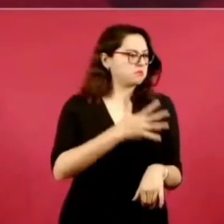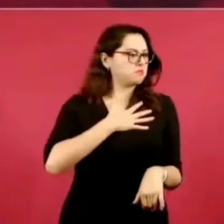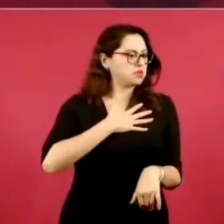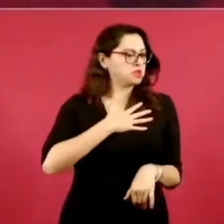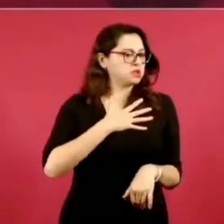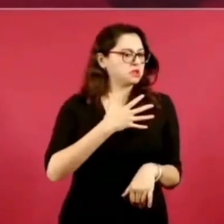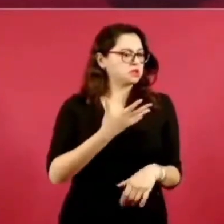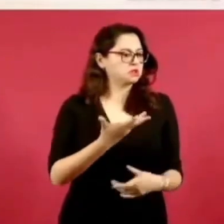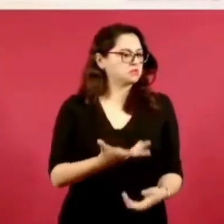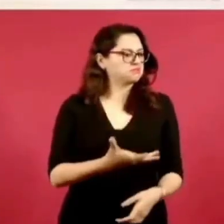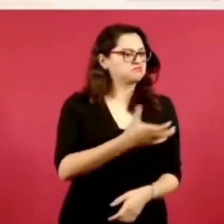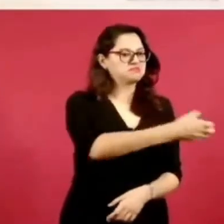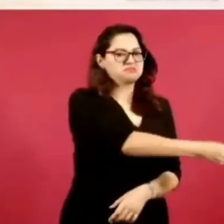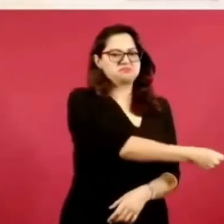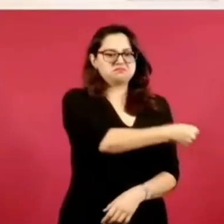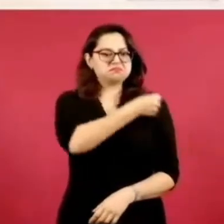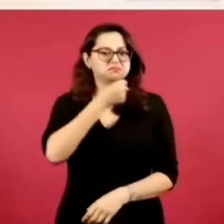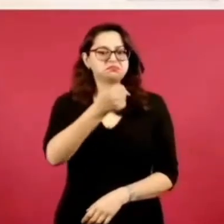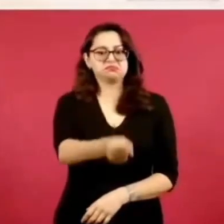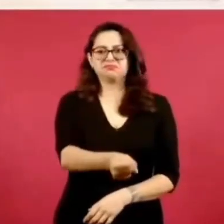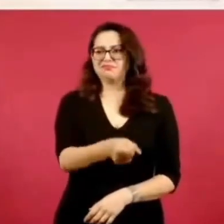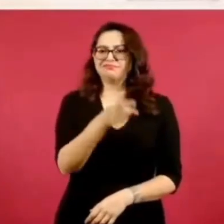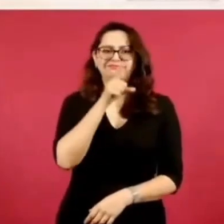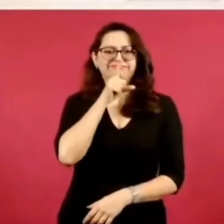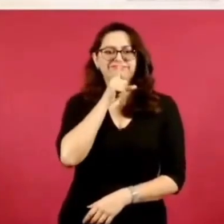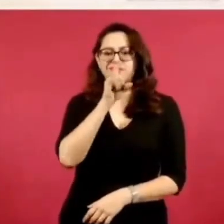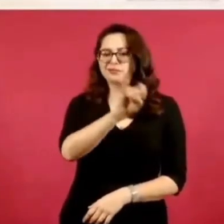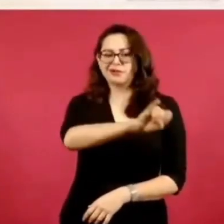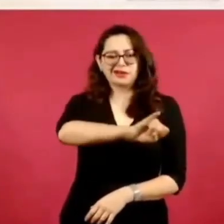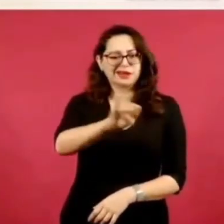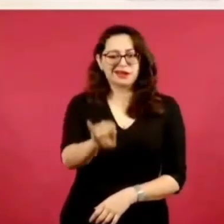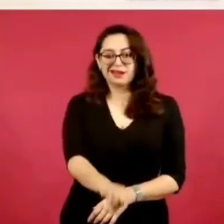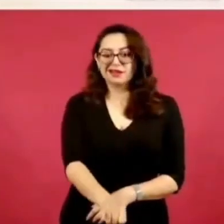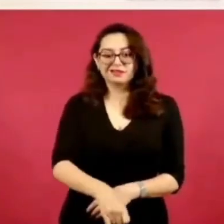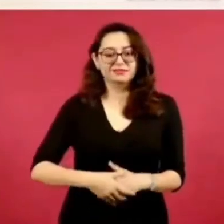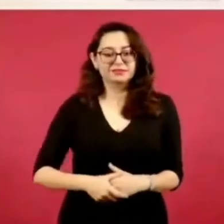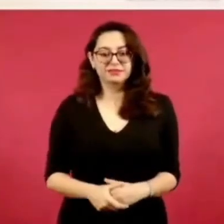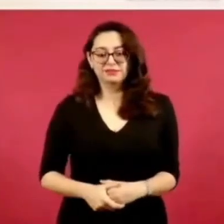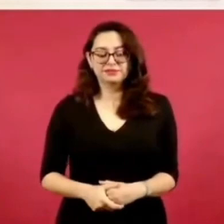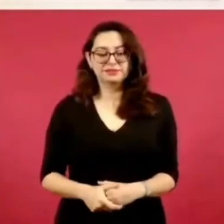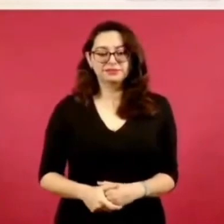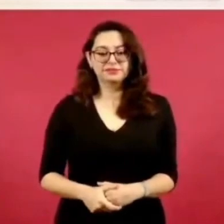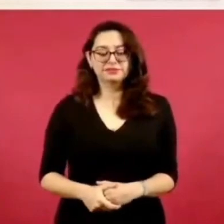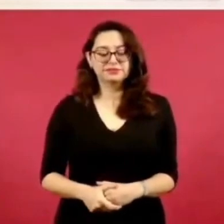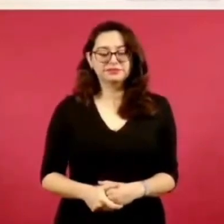a un magistrado, nunca.